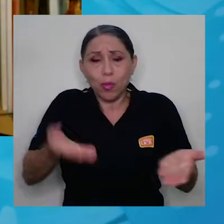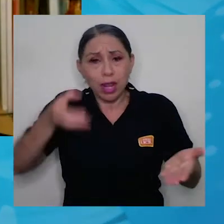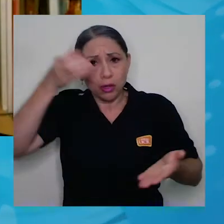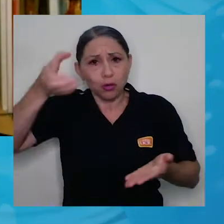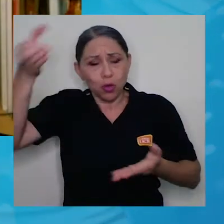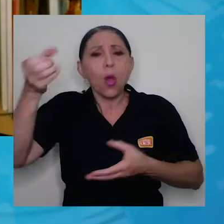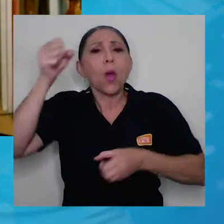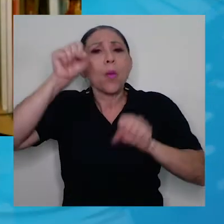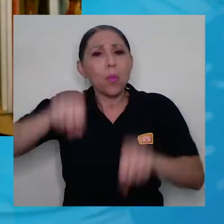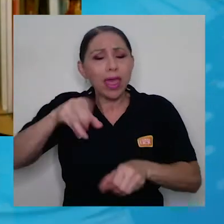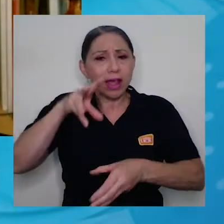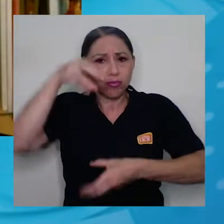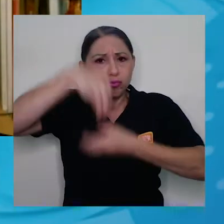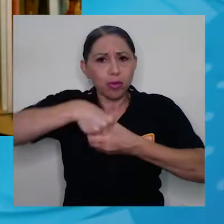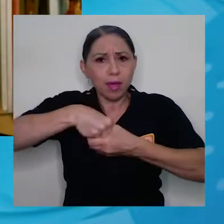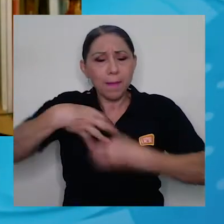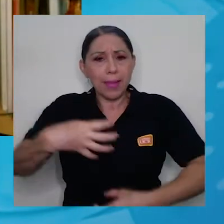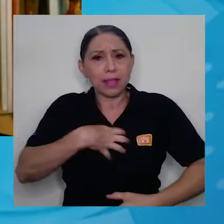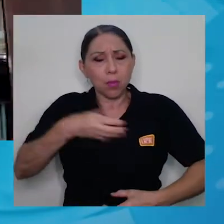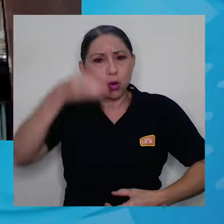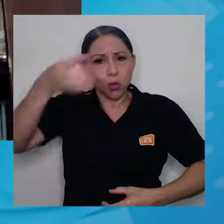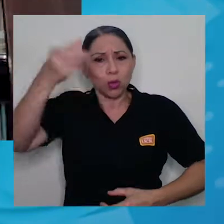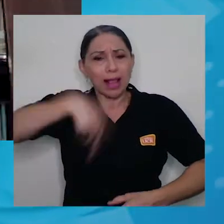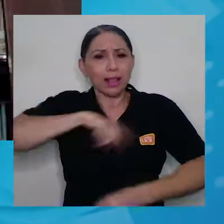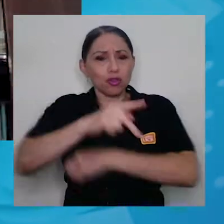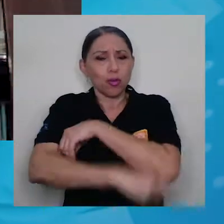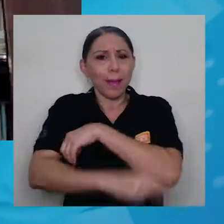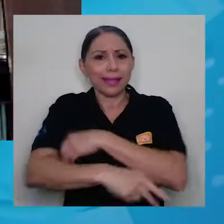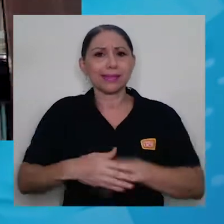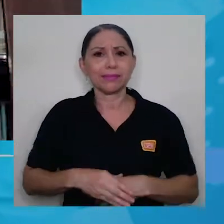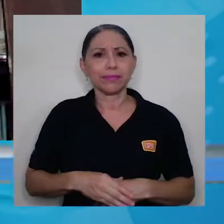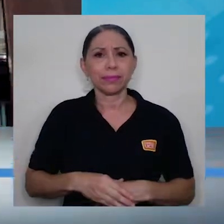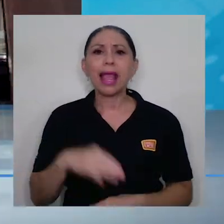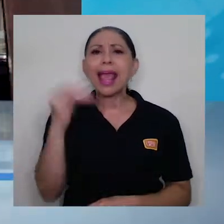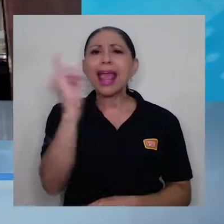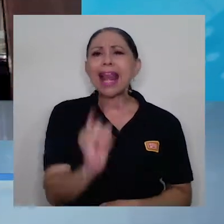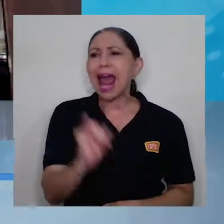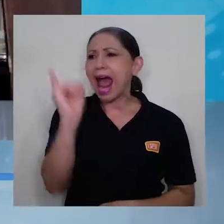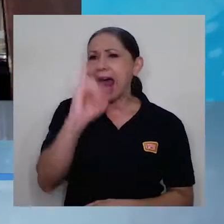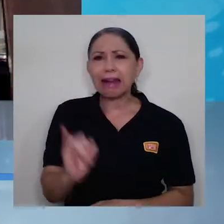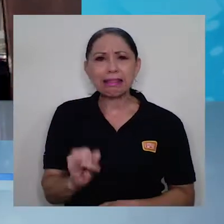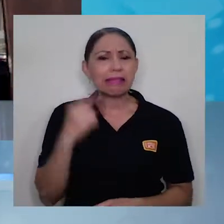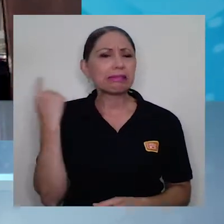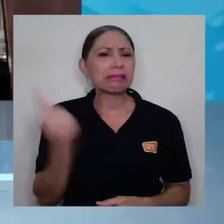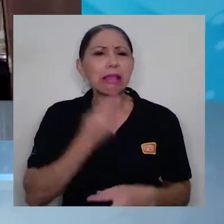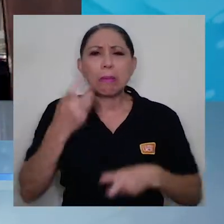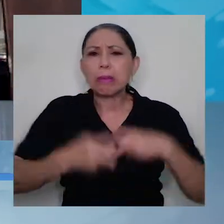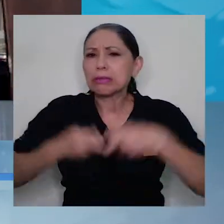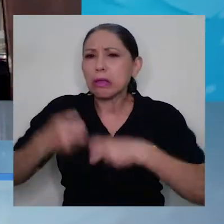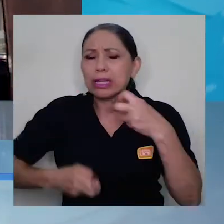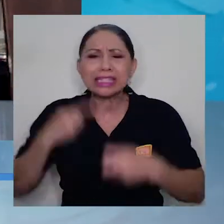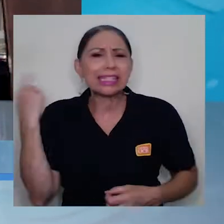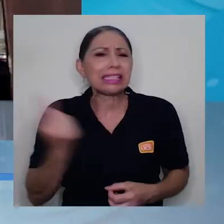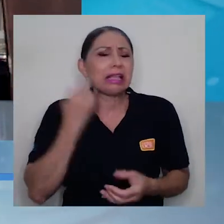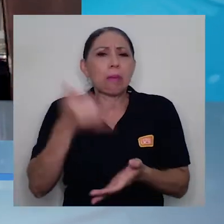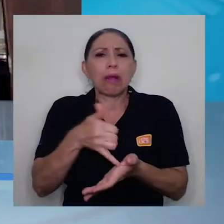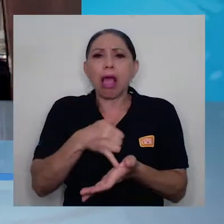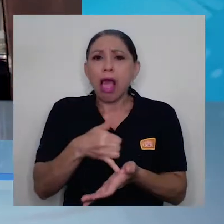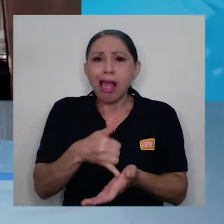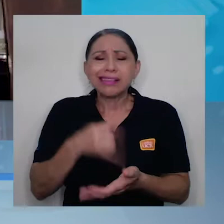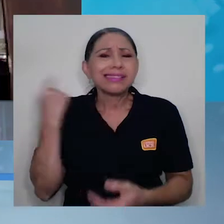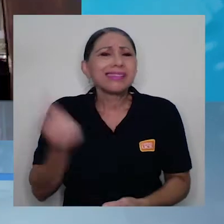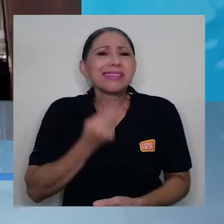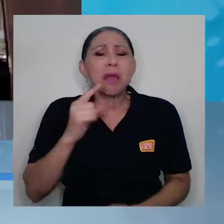en el patrimonio cultural de nuestro país. El arte siempre ha estado en crisis, el arte siempre ha estado en la cuerda floja, ha